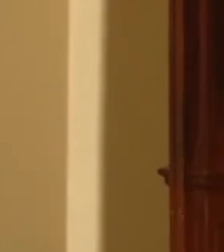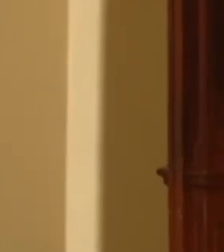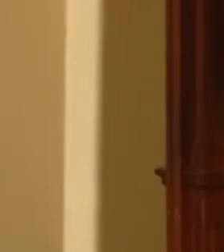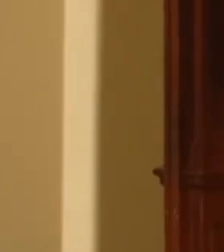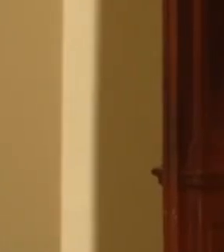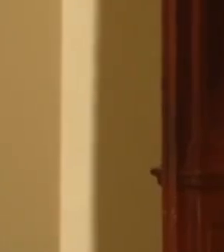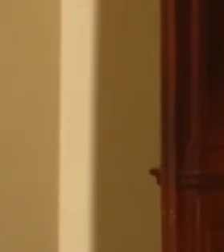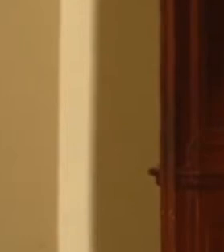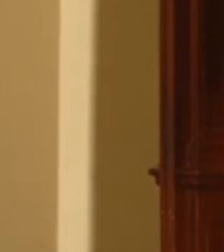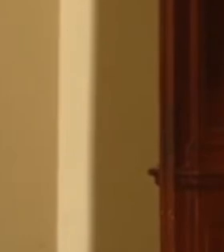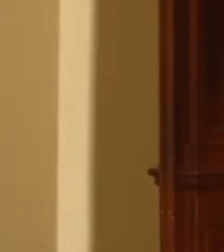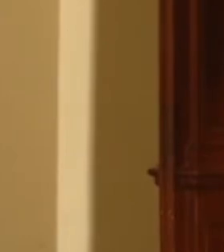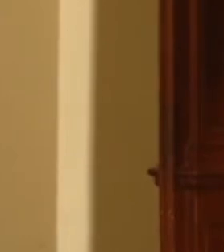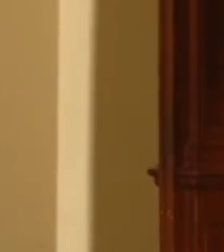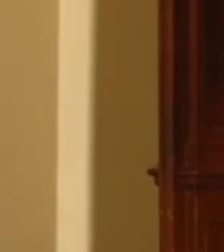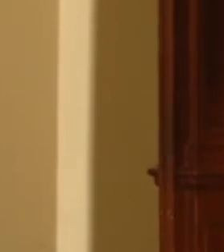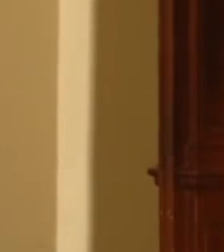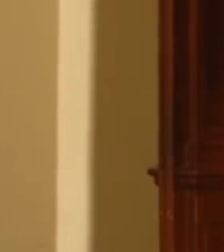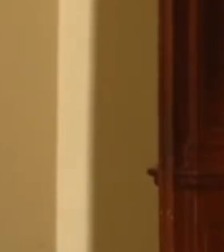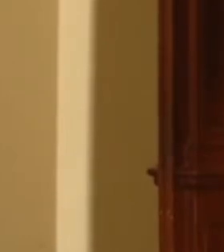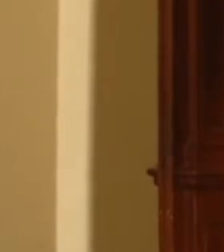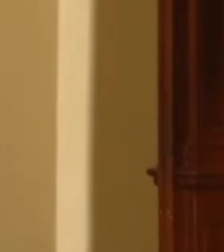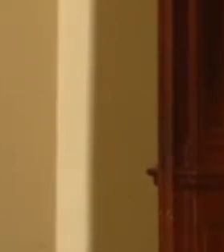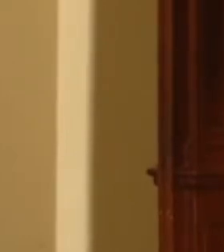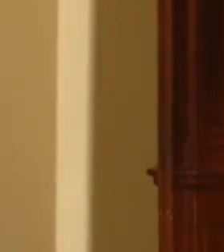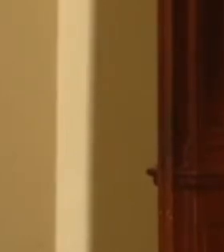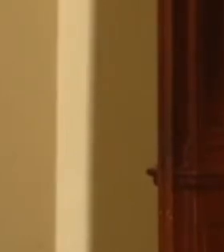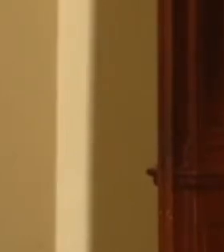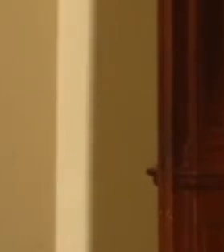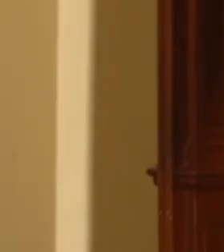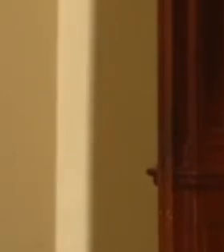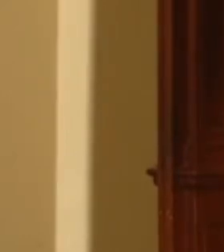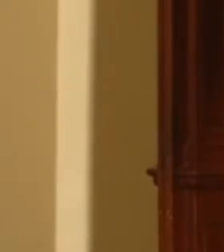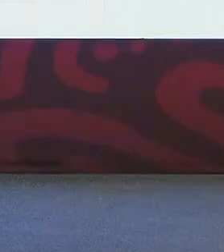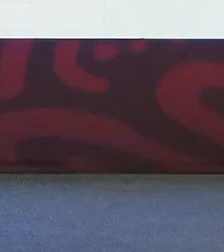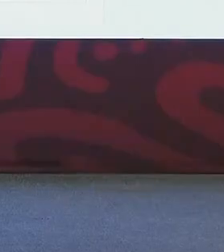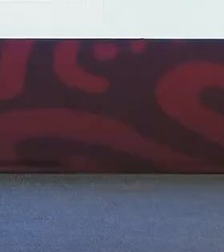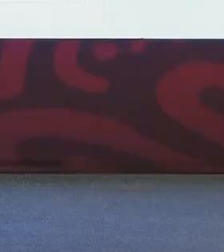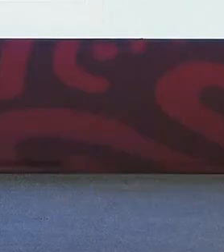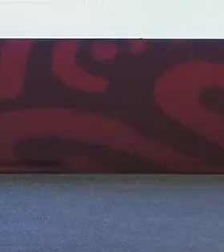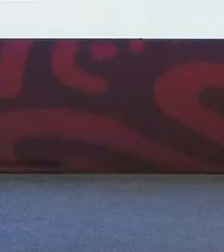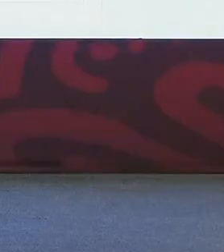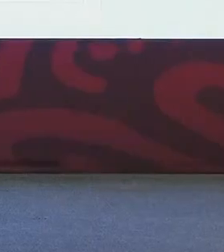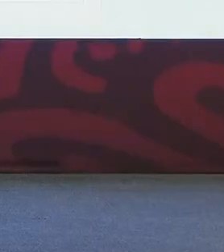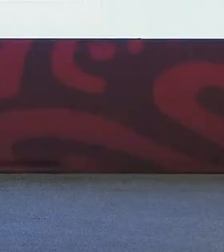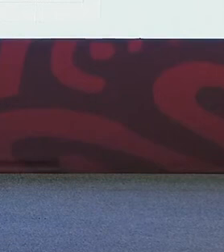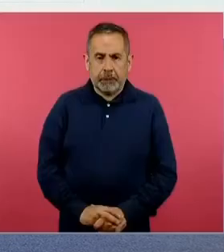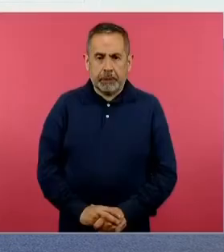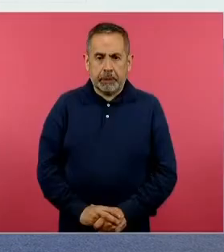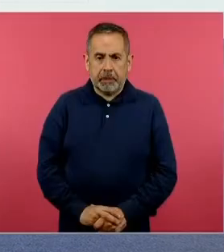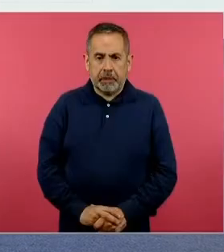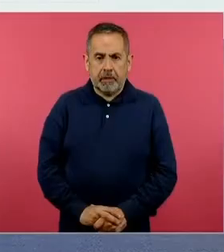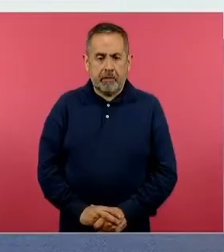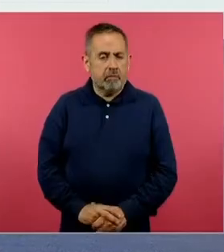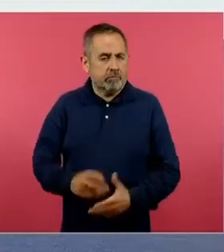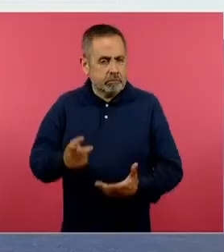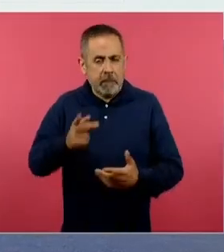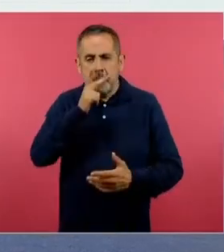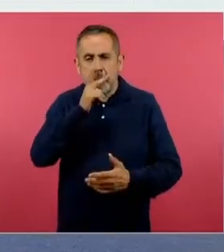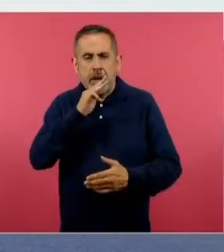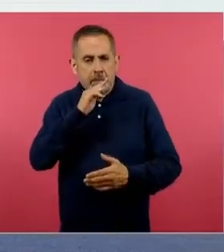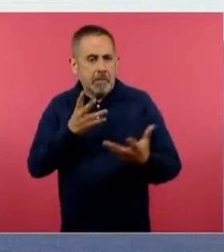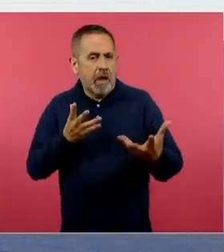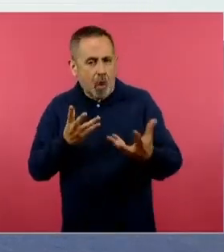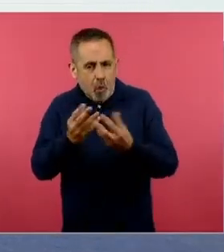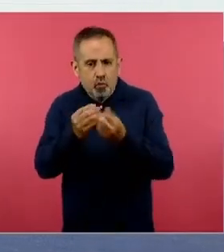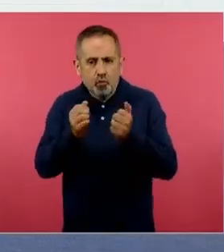estrategia que integra a los papás, que integra a los maestros, para mejorar esas actitudes y comportamientos